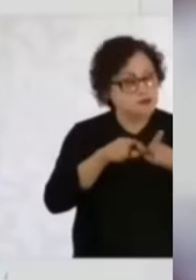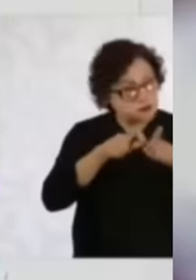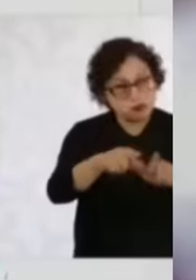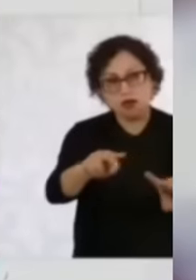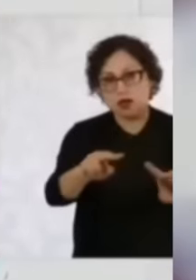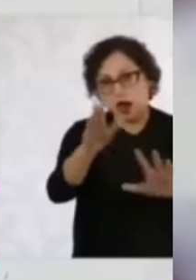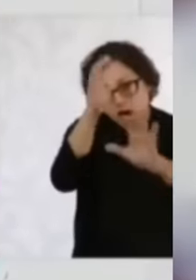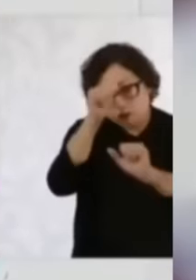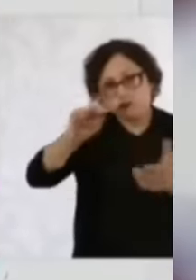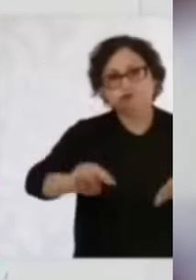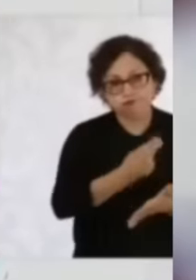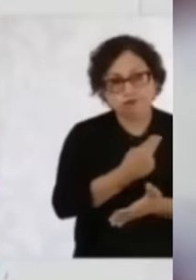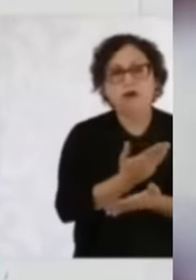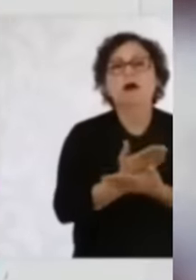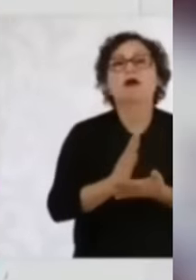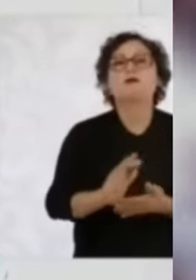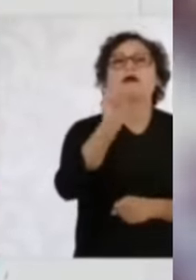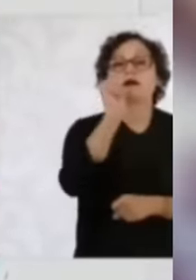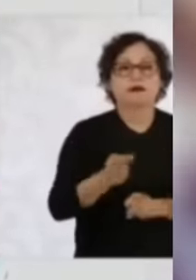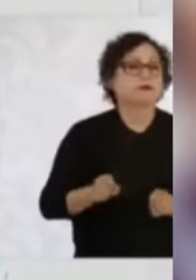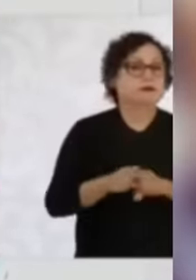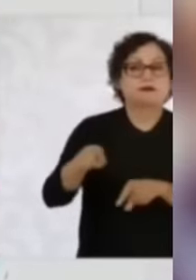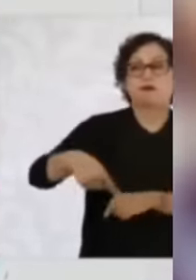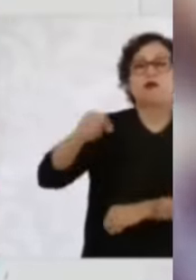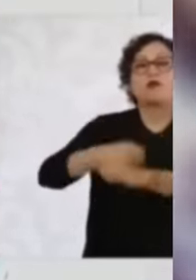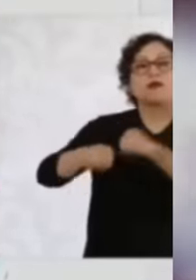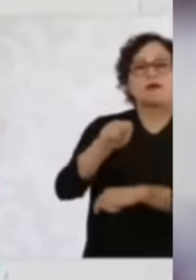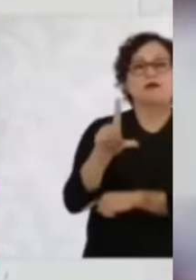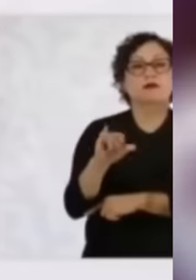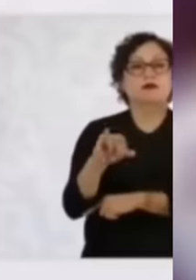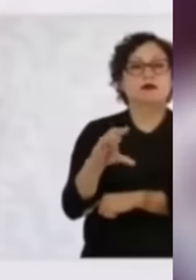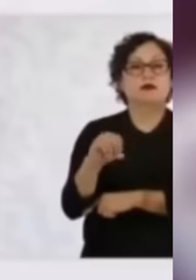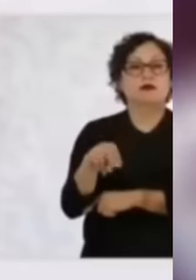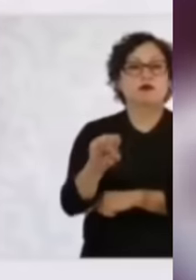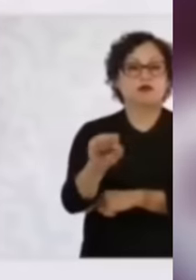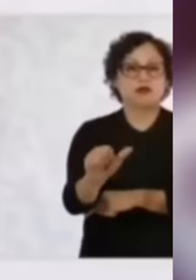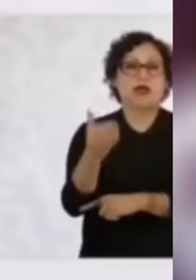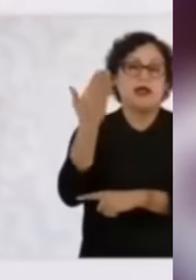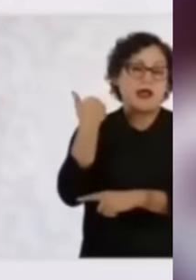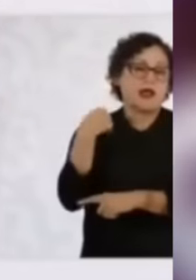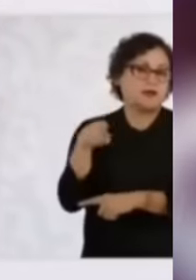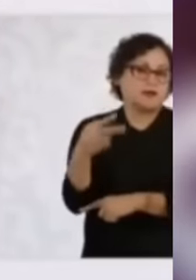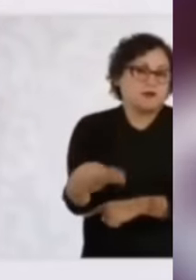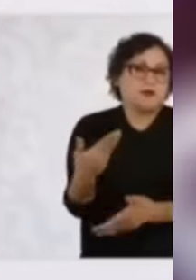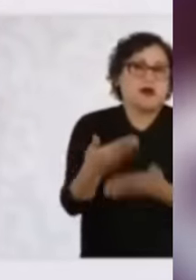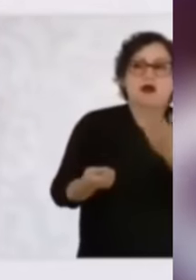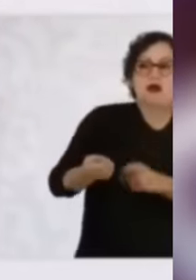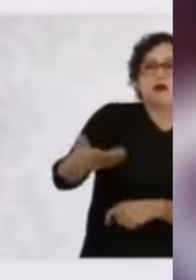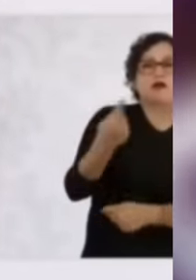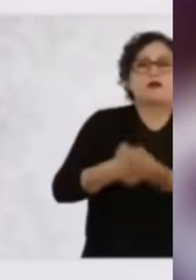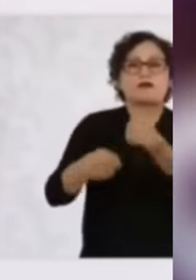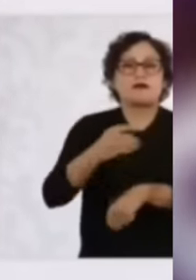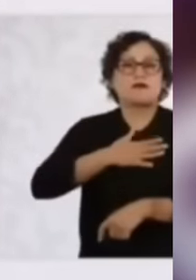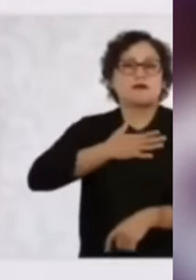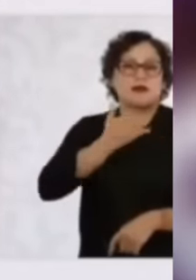fortaleciendo las tiendas DICONSA. Ya no le vamos a llamar tiendas DICONSA, ahora se van a llamar tiendas del